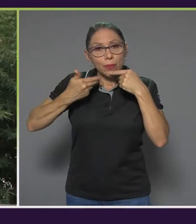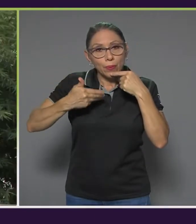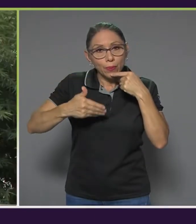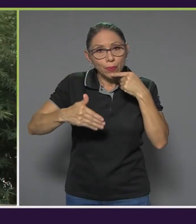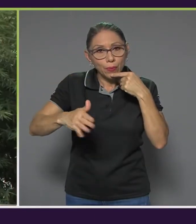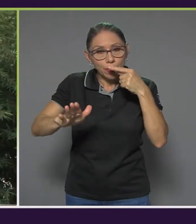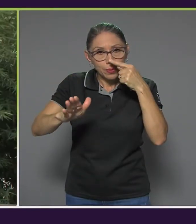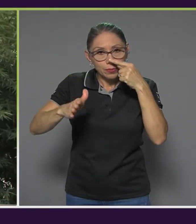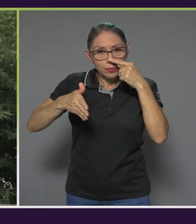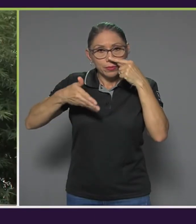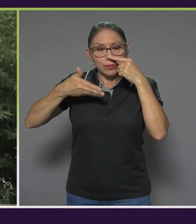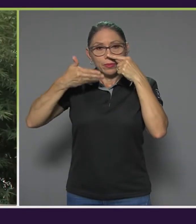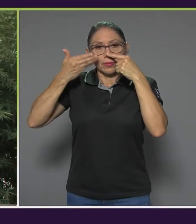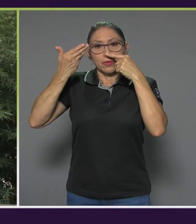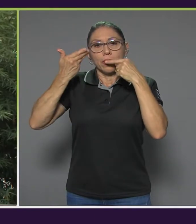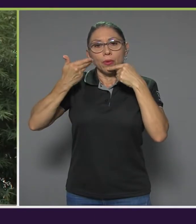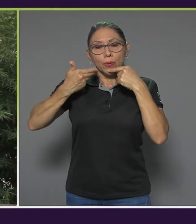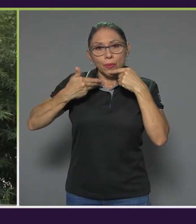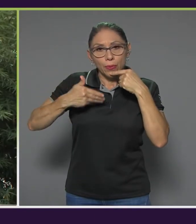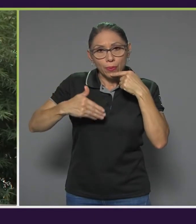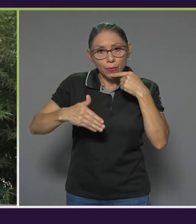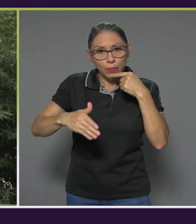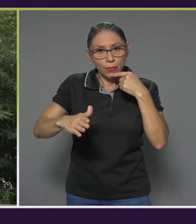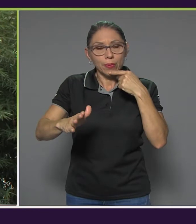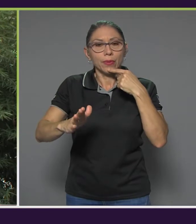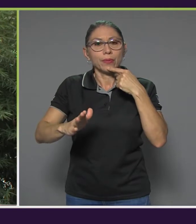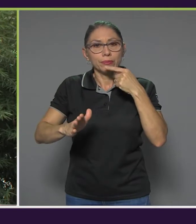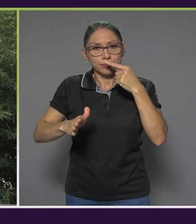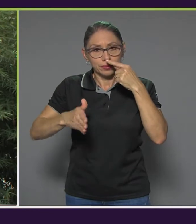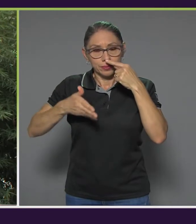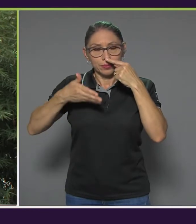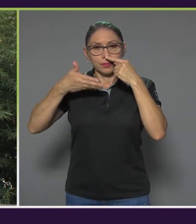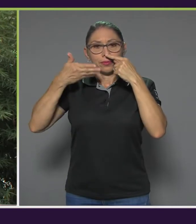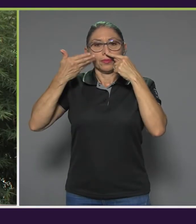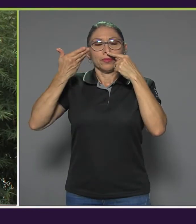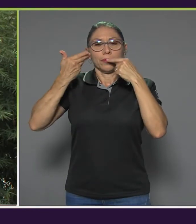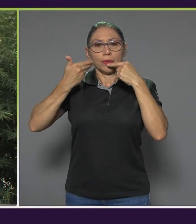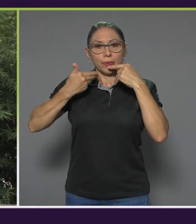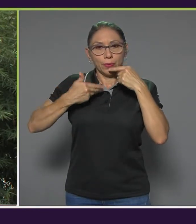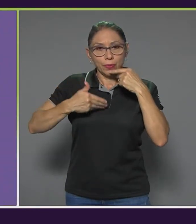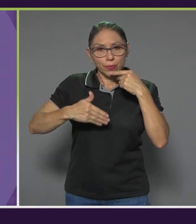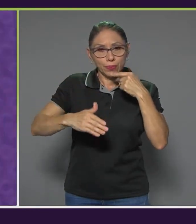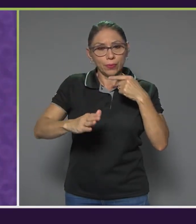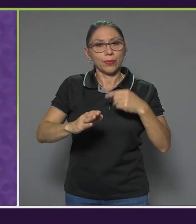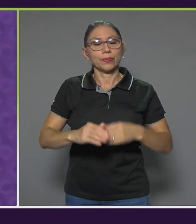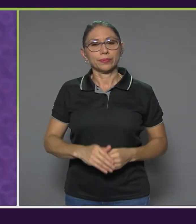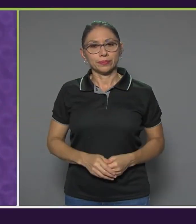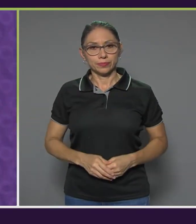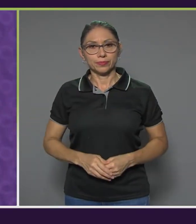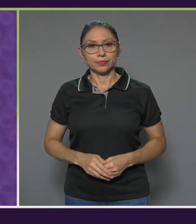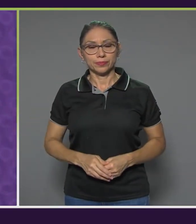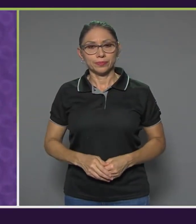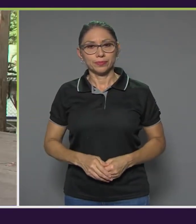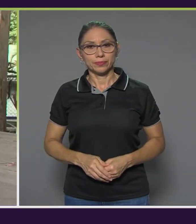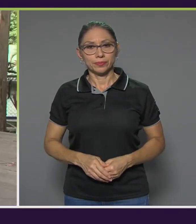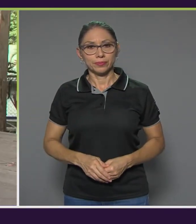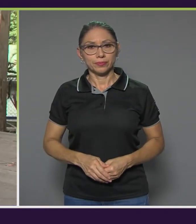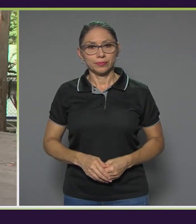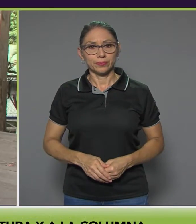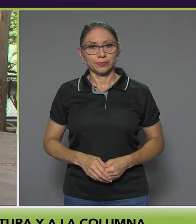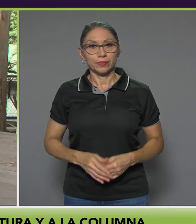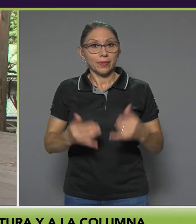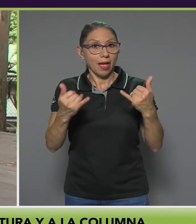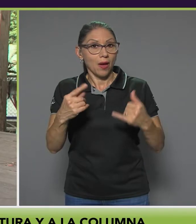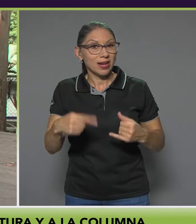tomamos aire y botamos, tomamos aire y botamos. El siguiente